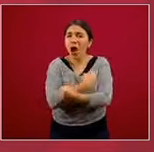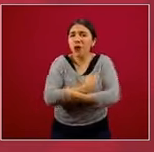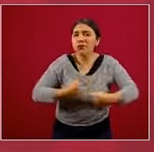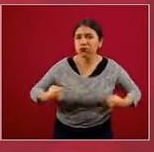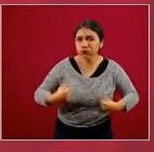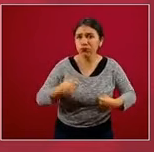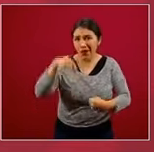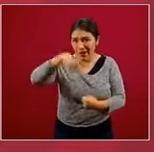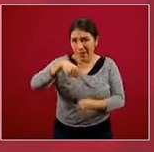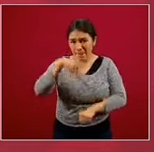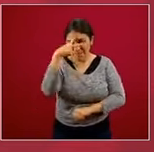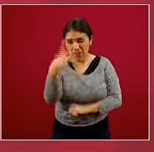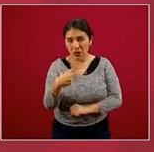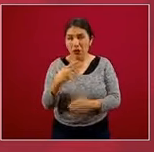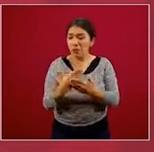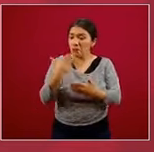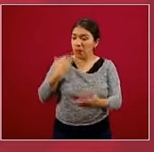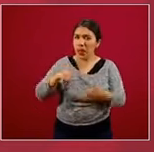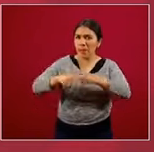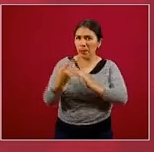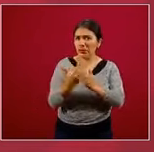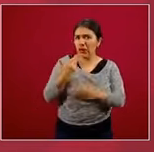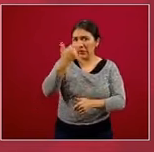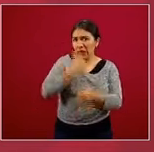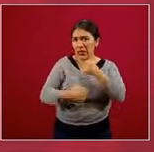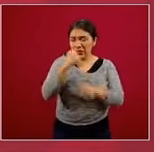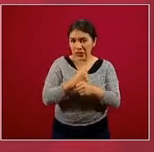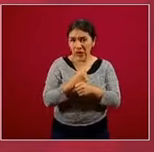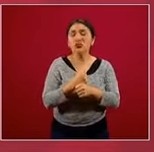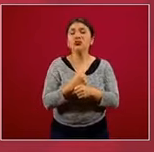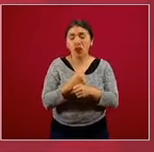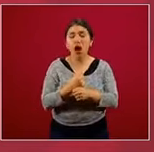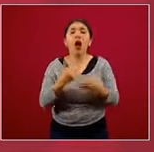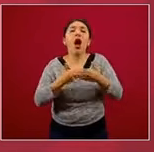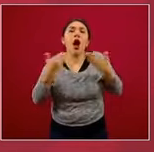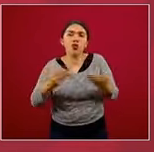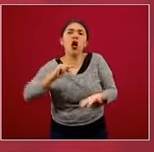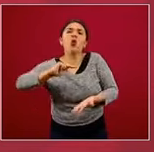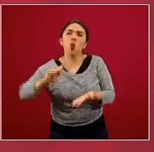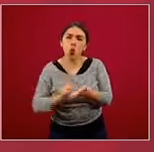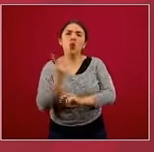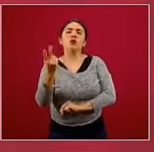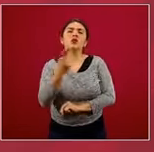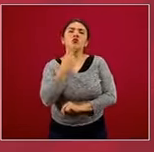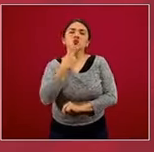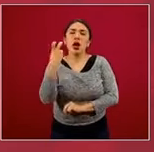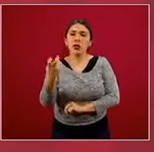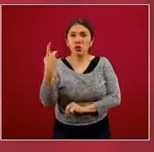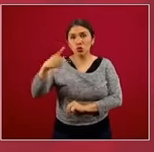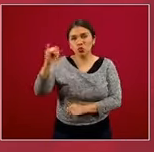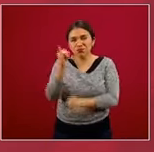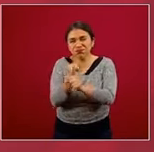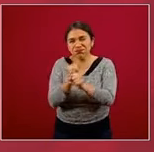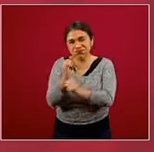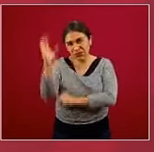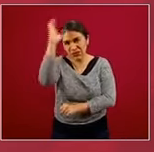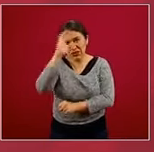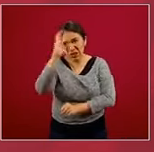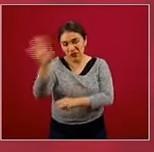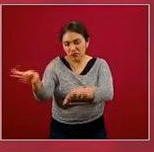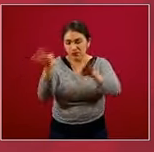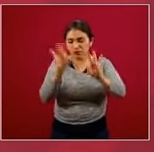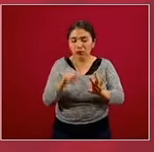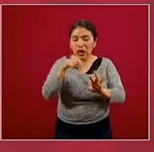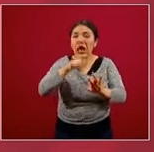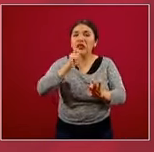desde el sexenio pasado y ahora volvemos a utilizar este documento científico como